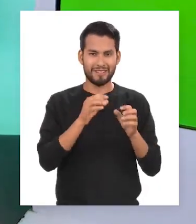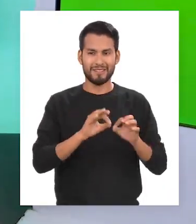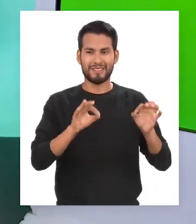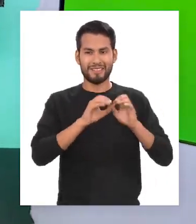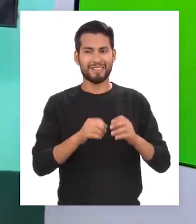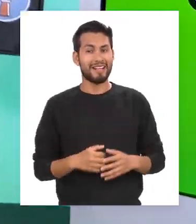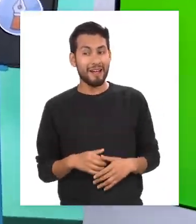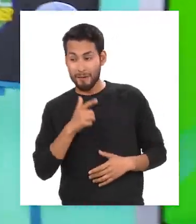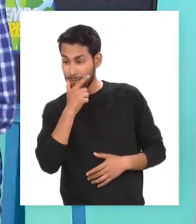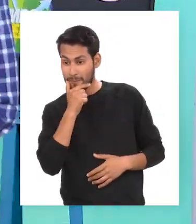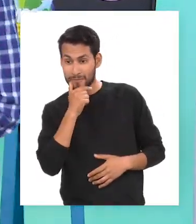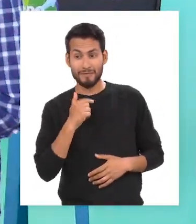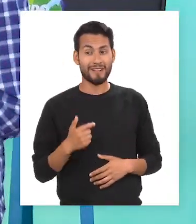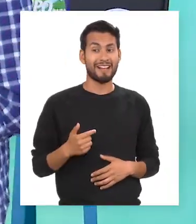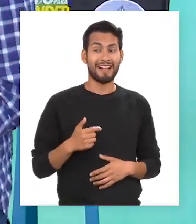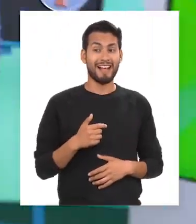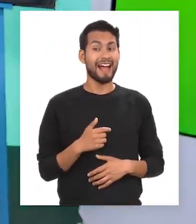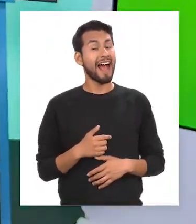protagonista.